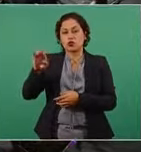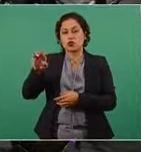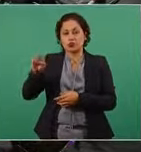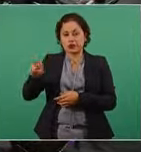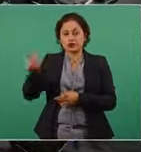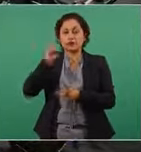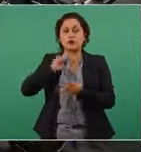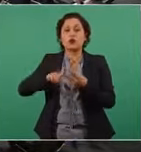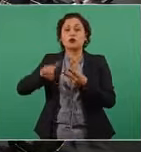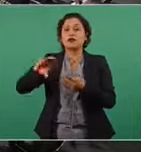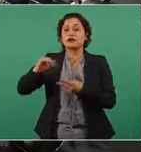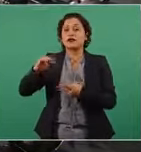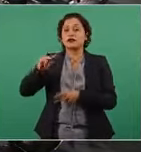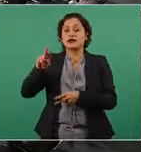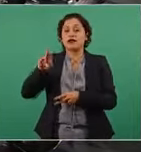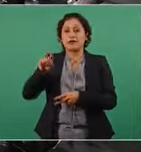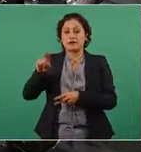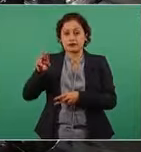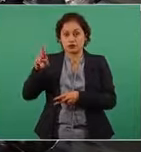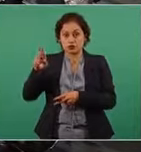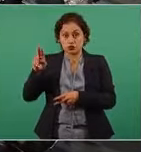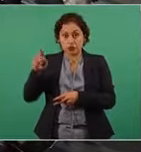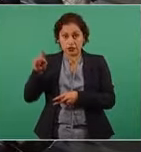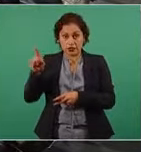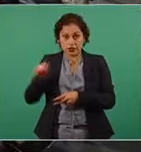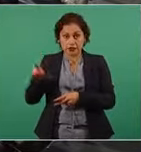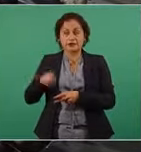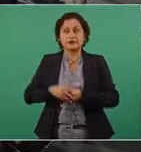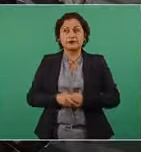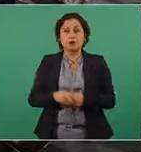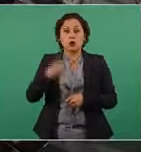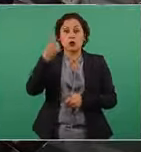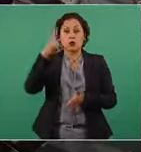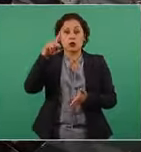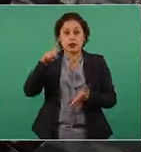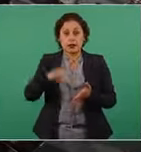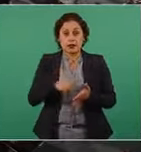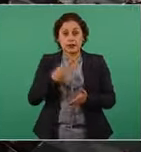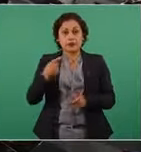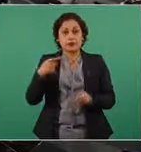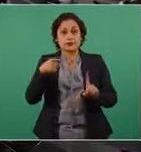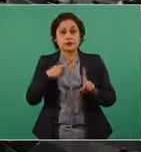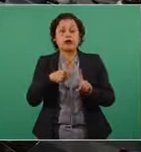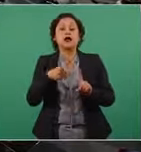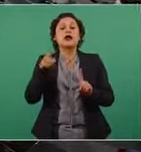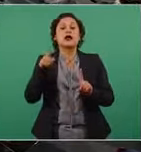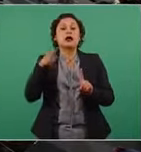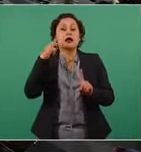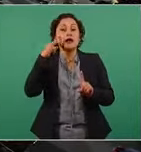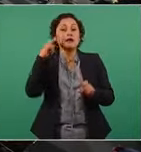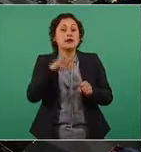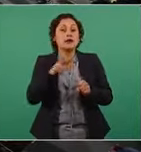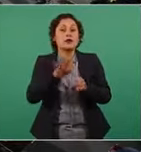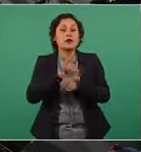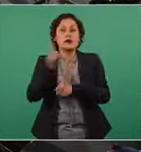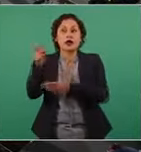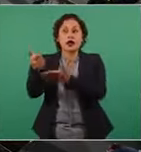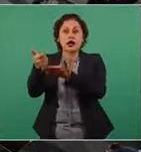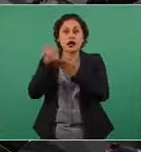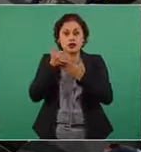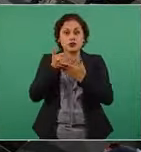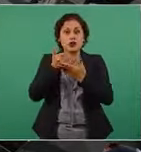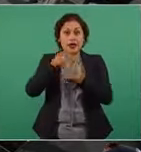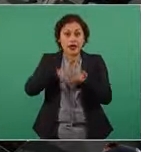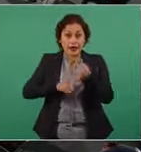manera en que la encontramos fue se peinó como dirían ellos todas las prisiones de los estados que rodean a